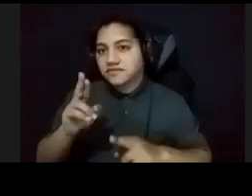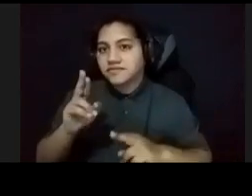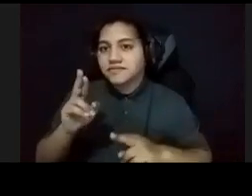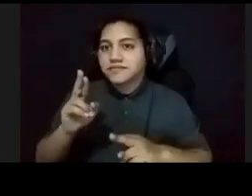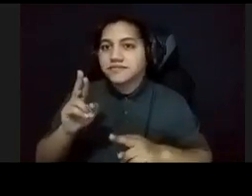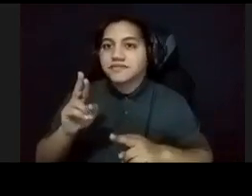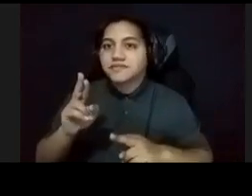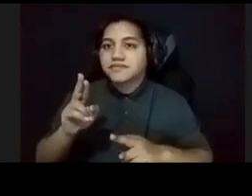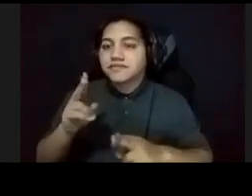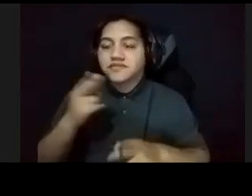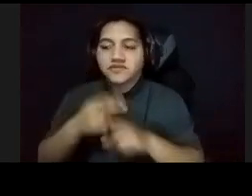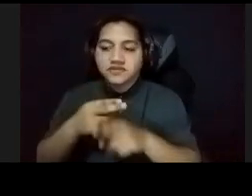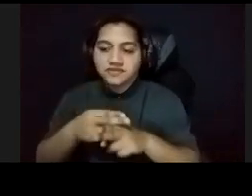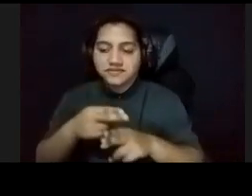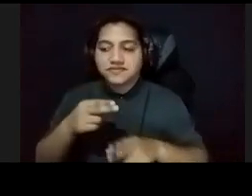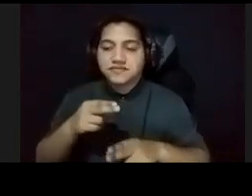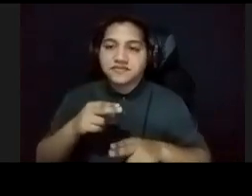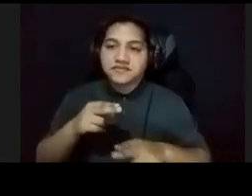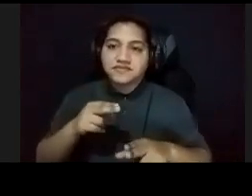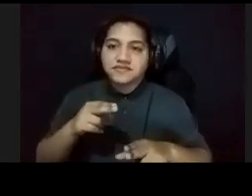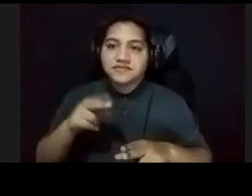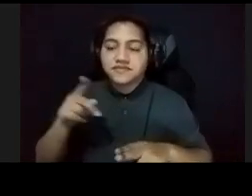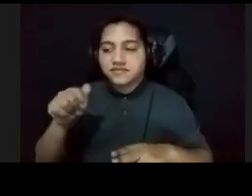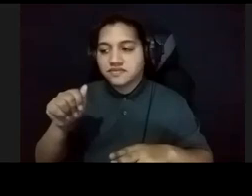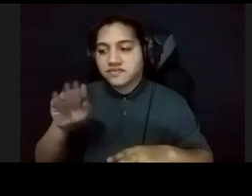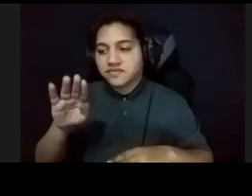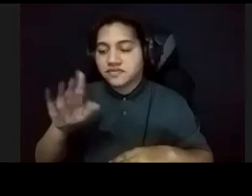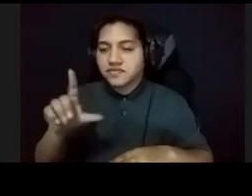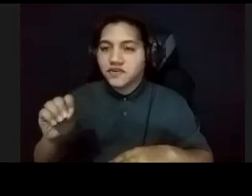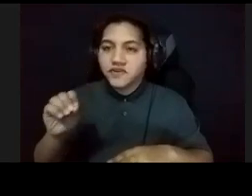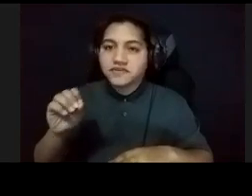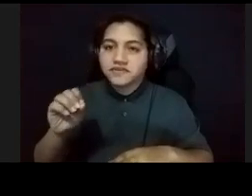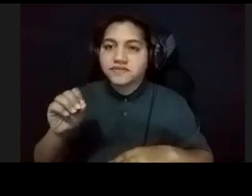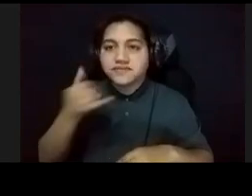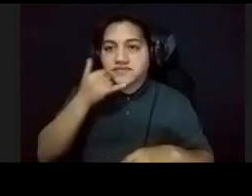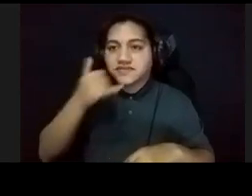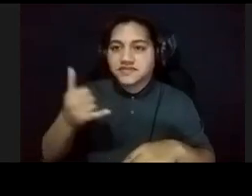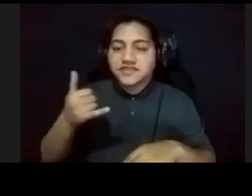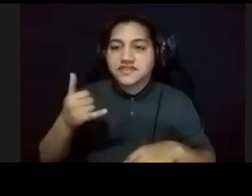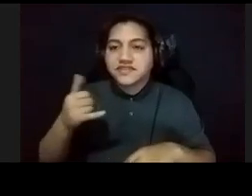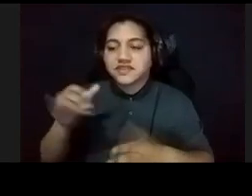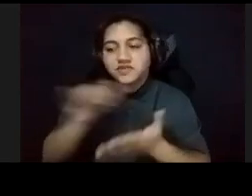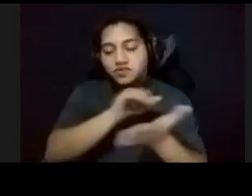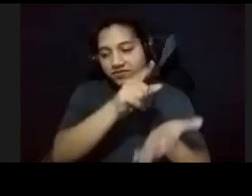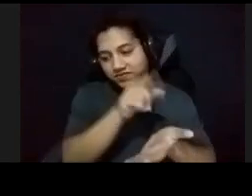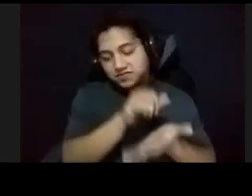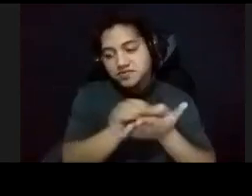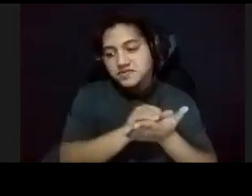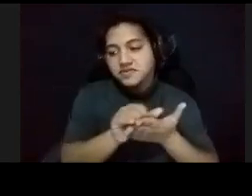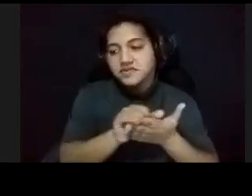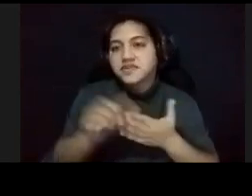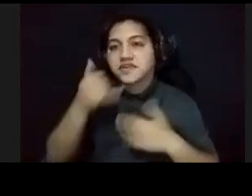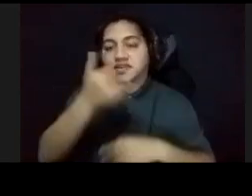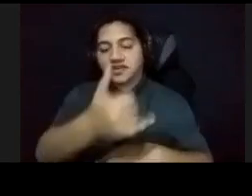y me da el nombre, y el contacto de, de Pablo, que lo llamé, Pablo estaba en Nueva York, llamó a